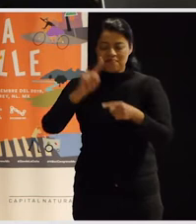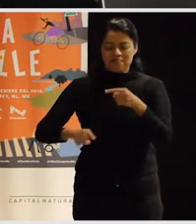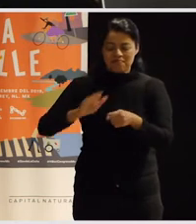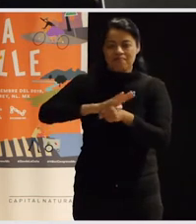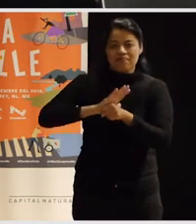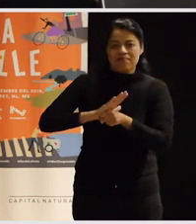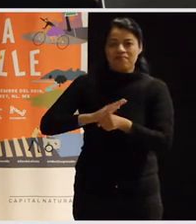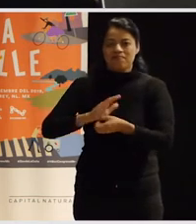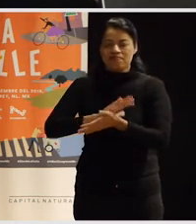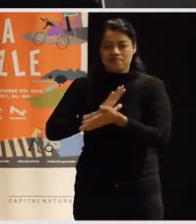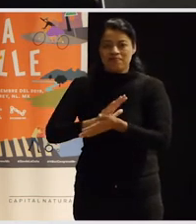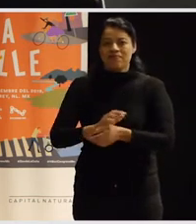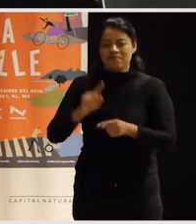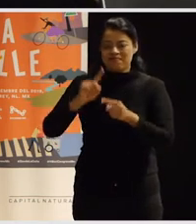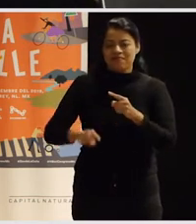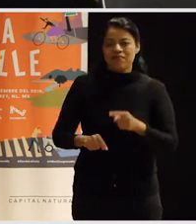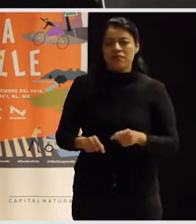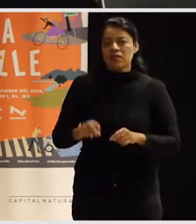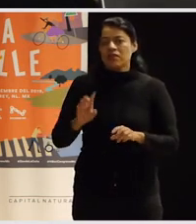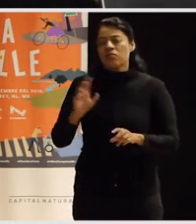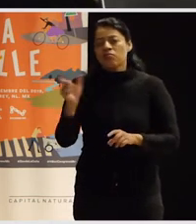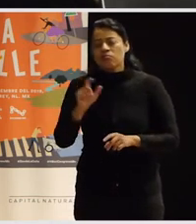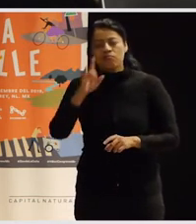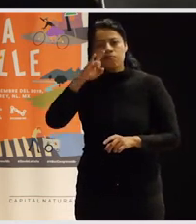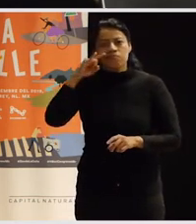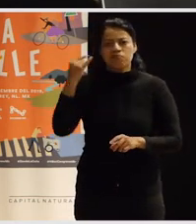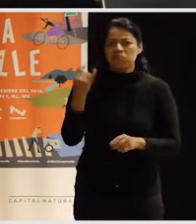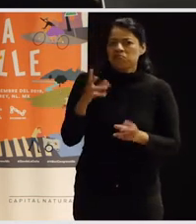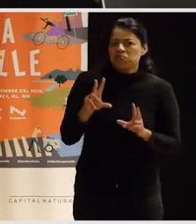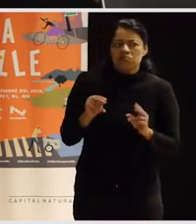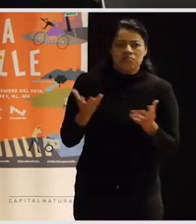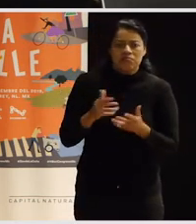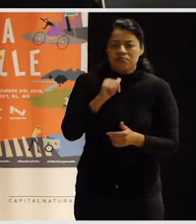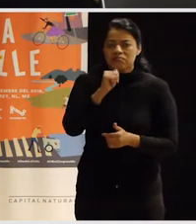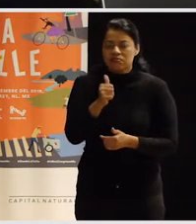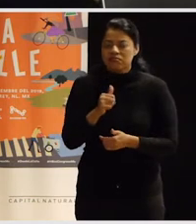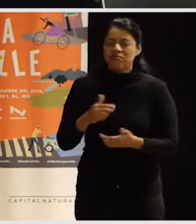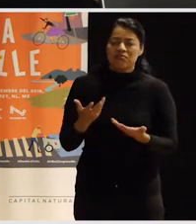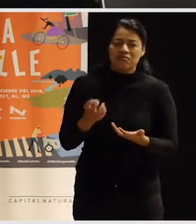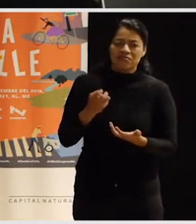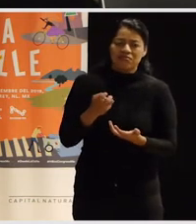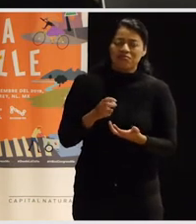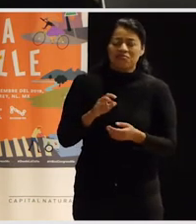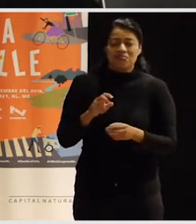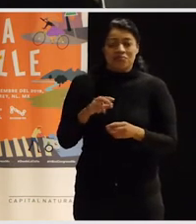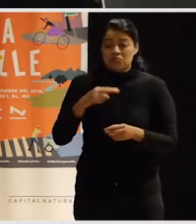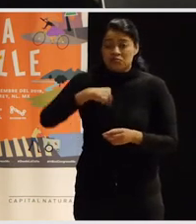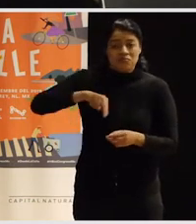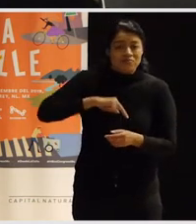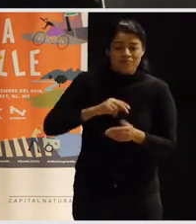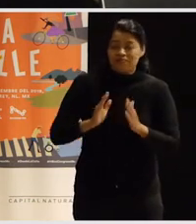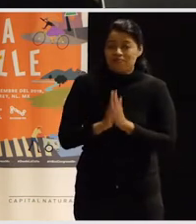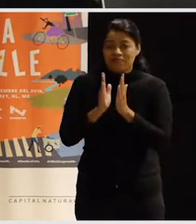o cómo cuando no lo vemos o no hacemos nada al respecto, también estamos ayudando a reproducirlos. Y creo